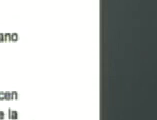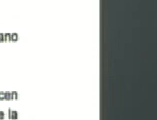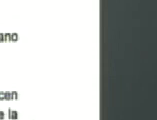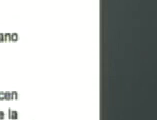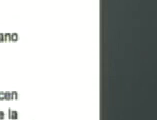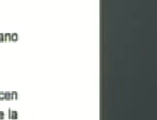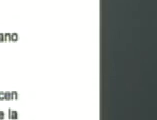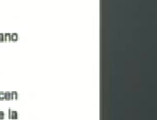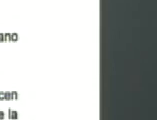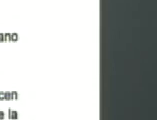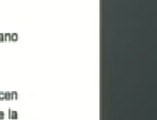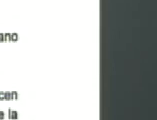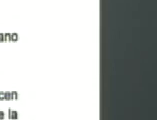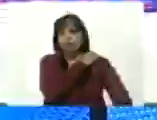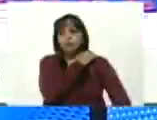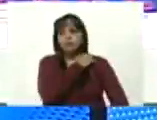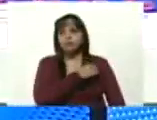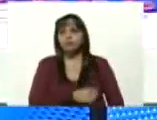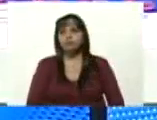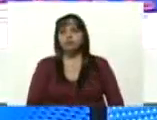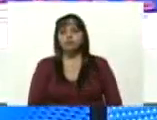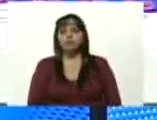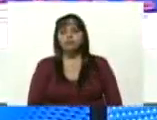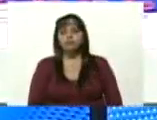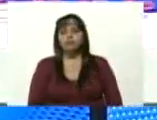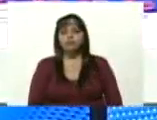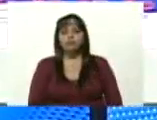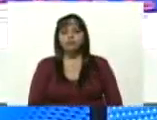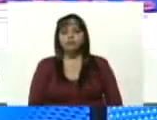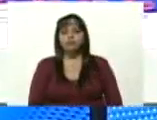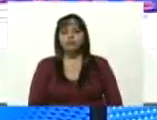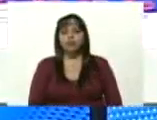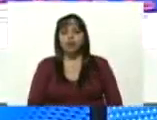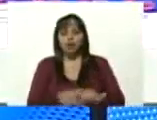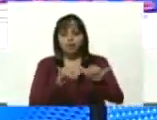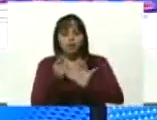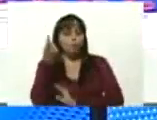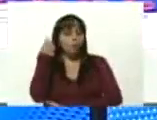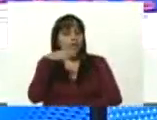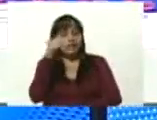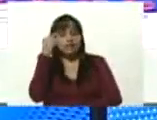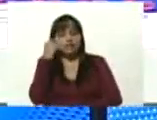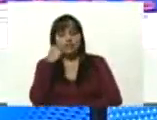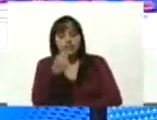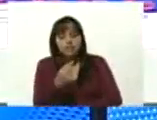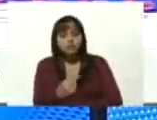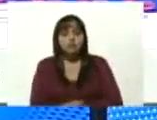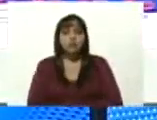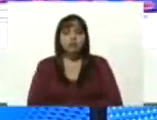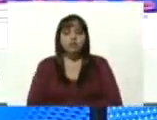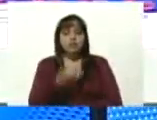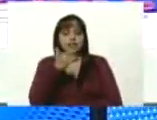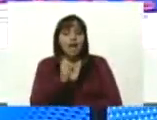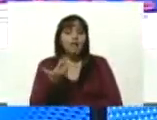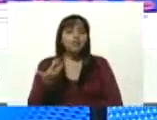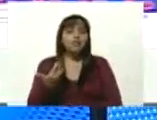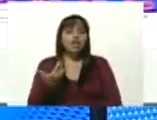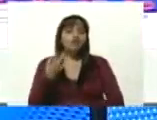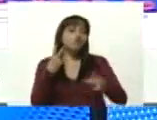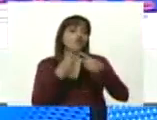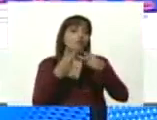vamos avanzando en esa dirección por eso ayer dijimos y se convirtió en tendencia mundial